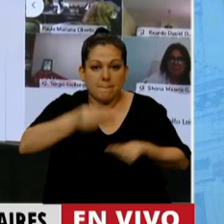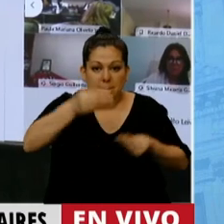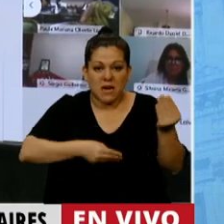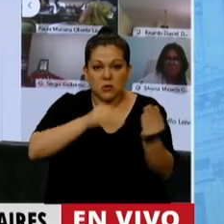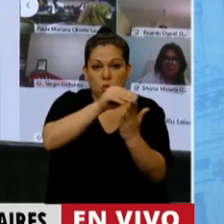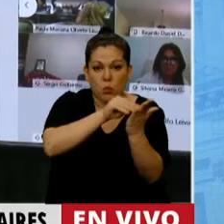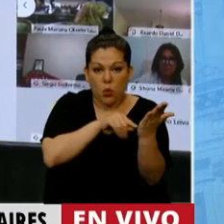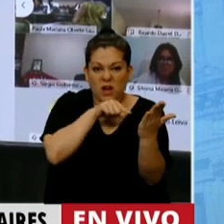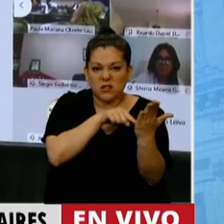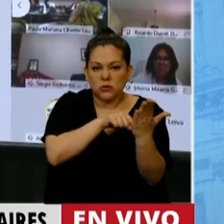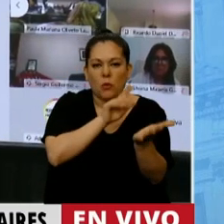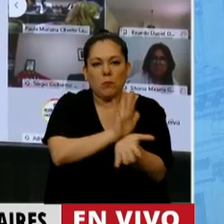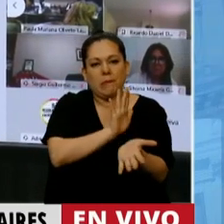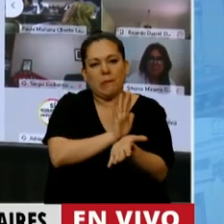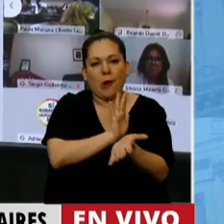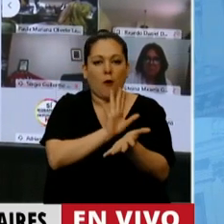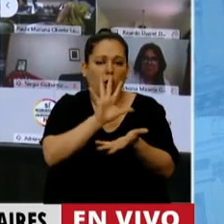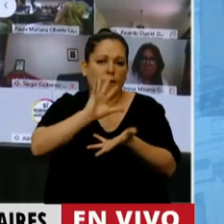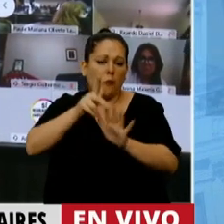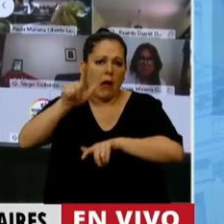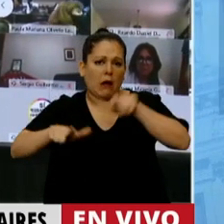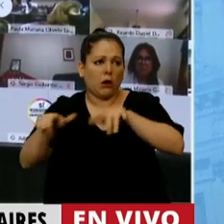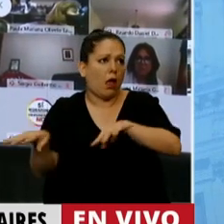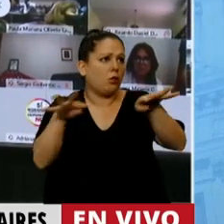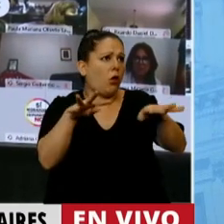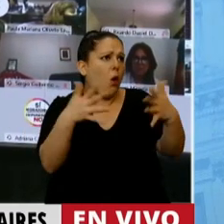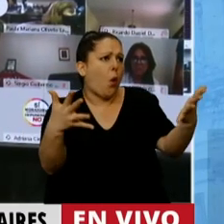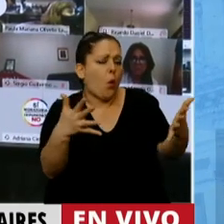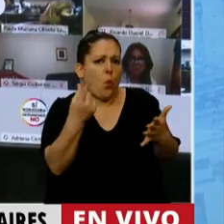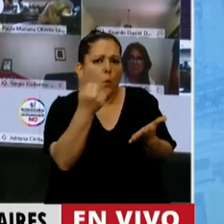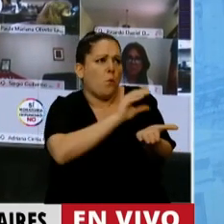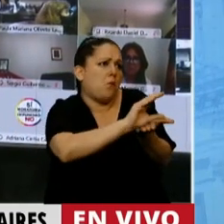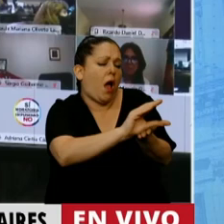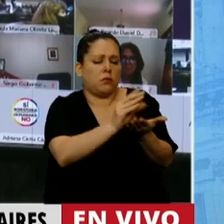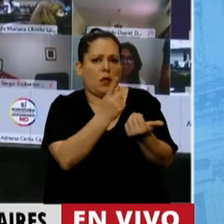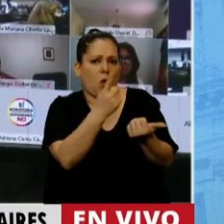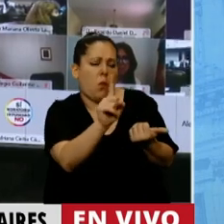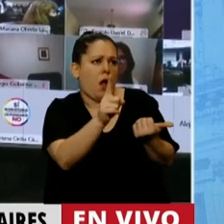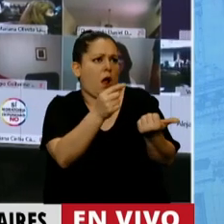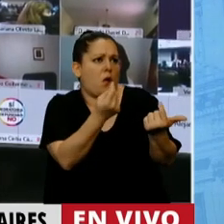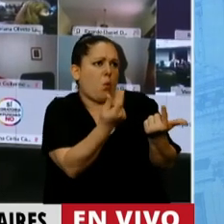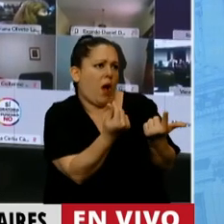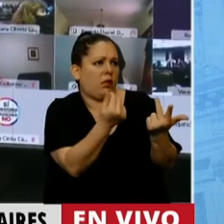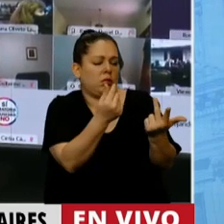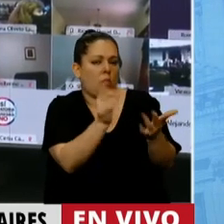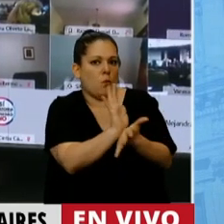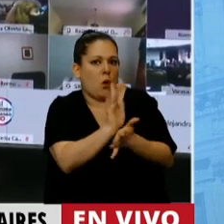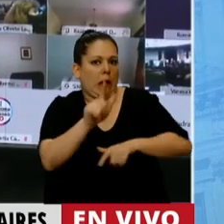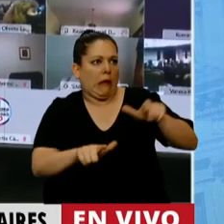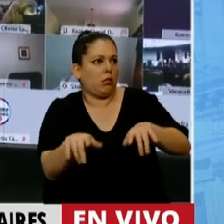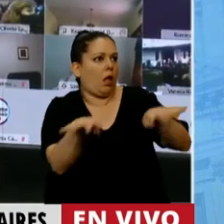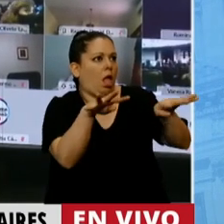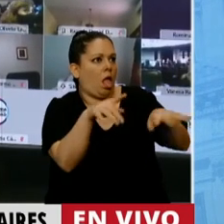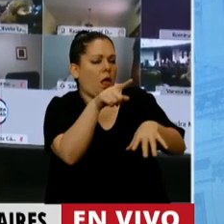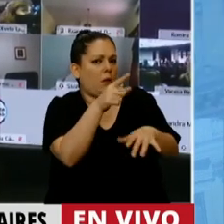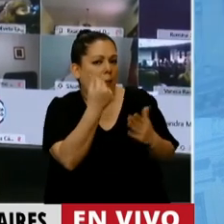presupuesto es para distraer, entonces acá uno dice, ay, se aumentó la partida tal, la partida cual, verso, todas las